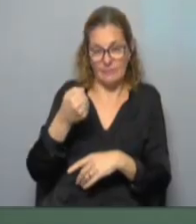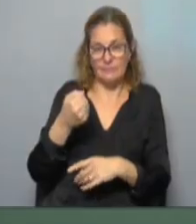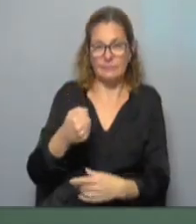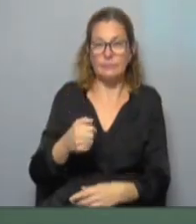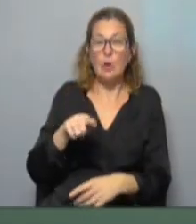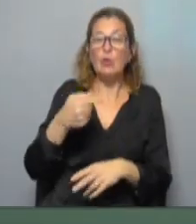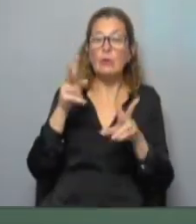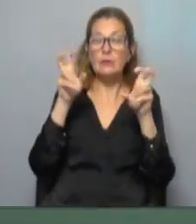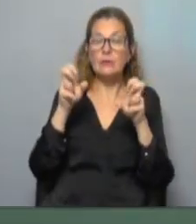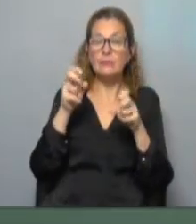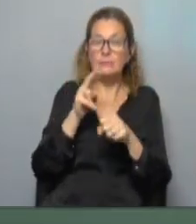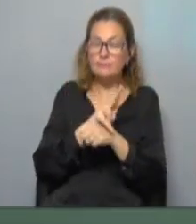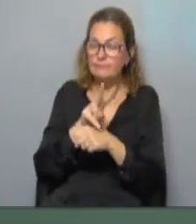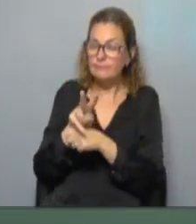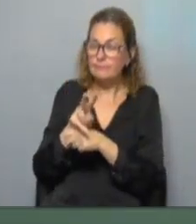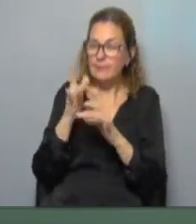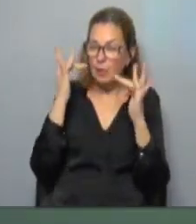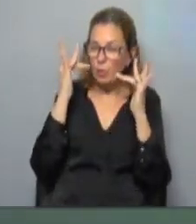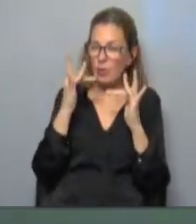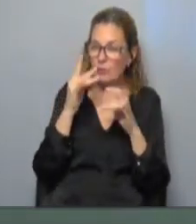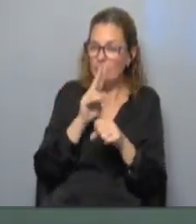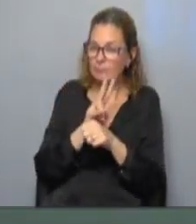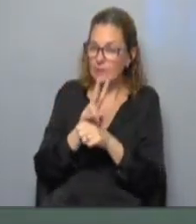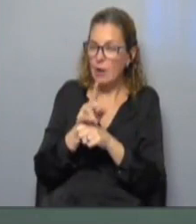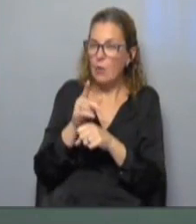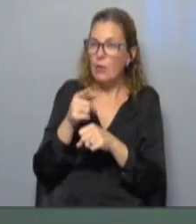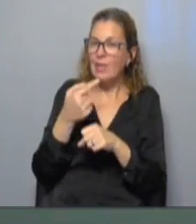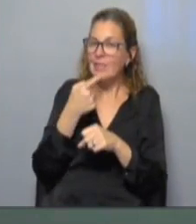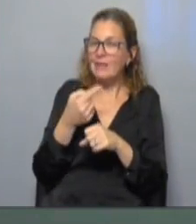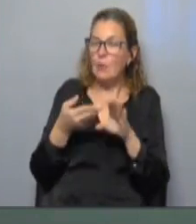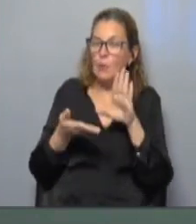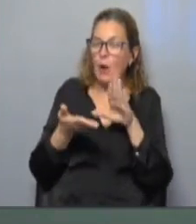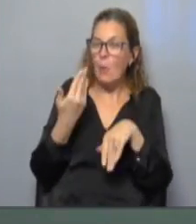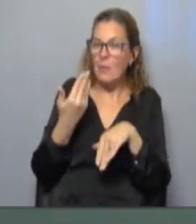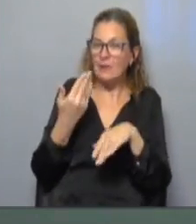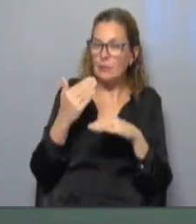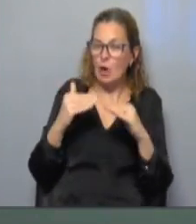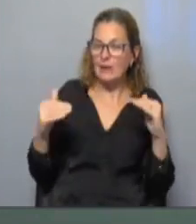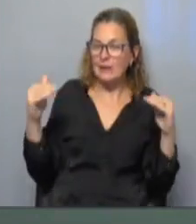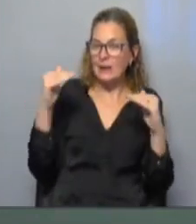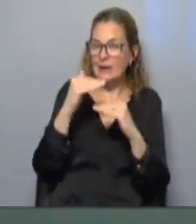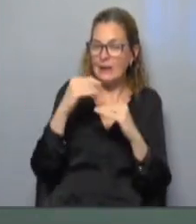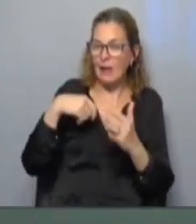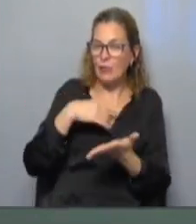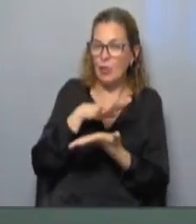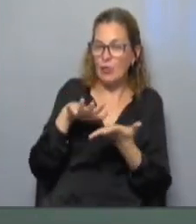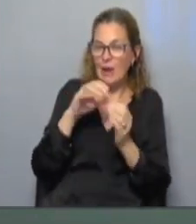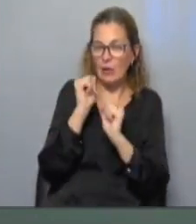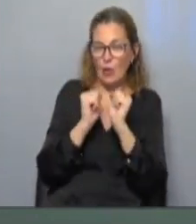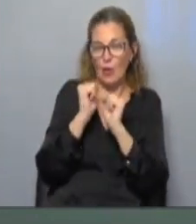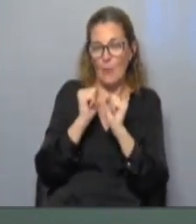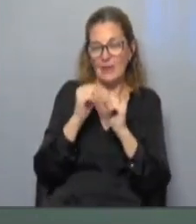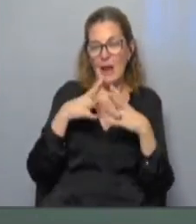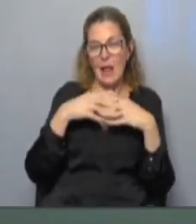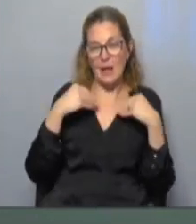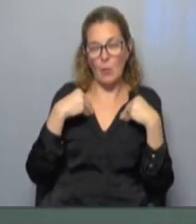Otro asunto, el Monitor Educativo 2021 establece que hubo un aumento de la inequidad socioeconómica en el ámbito